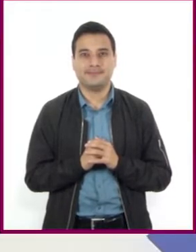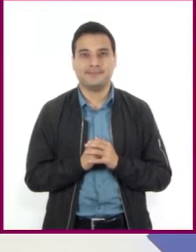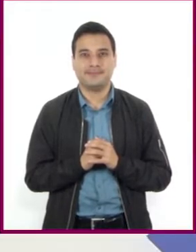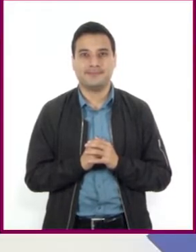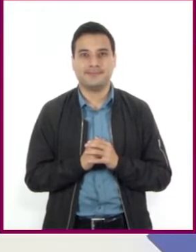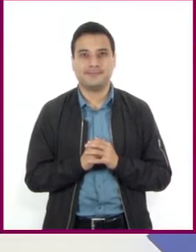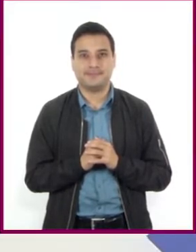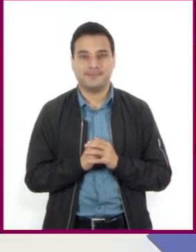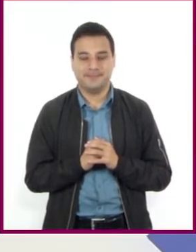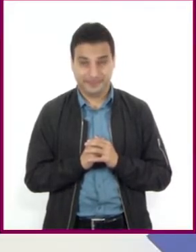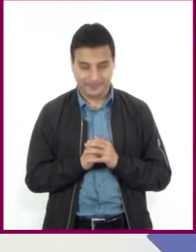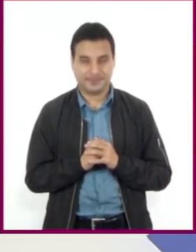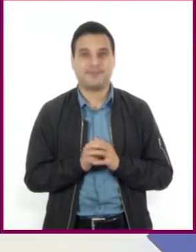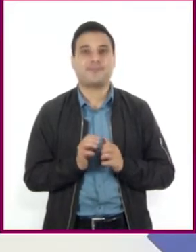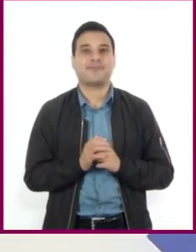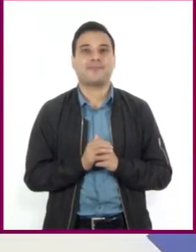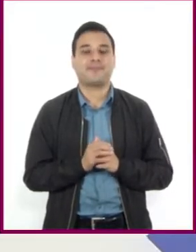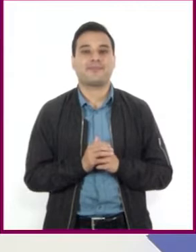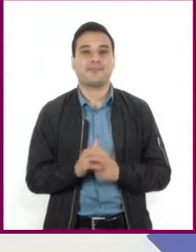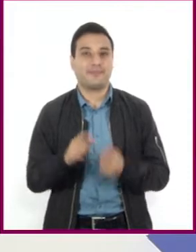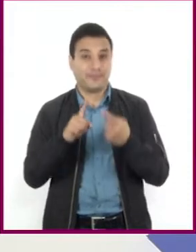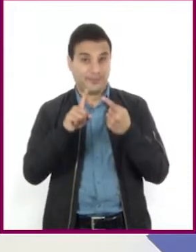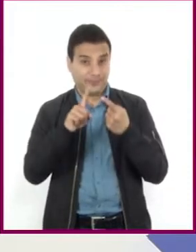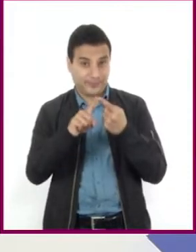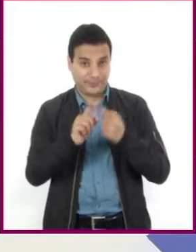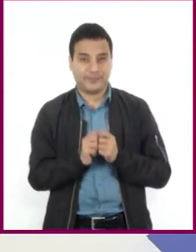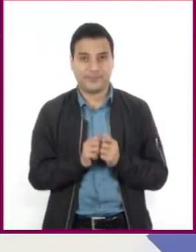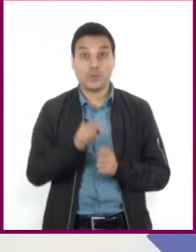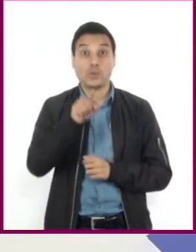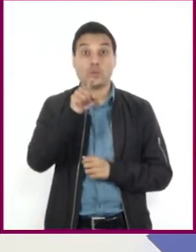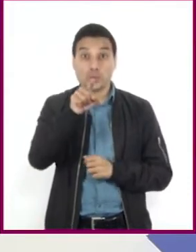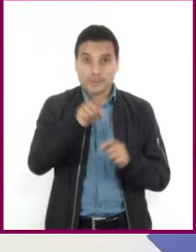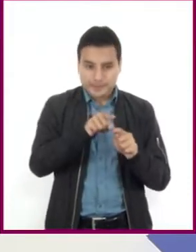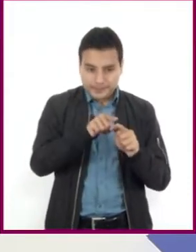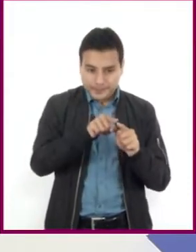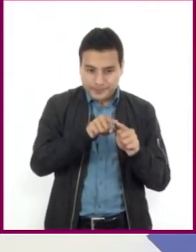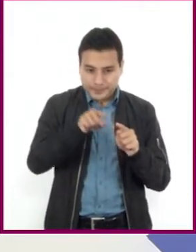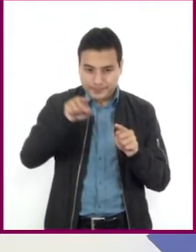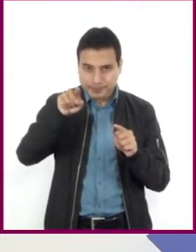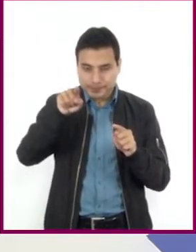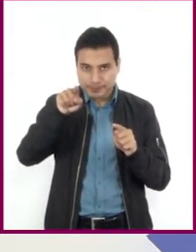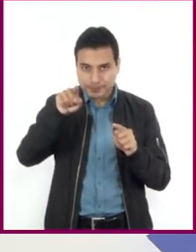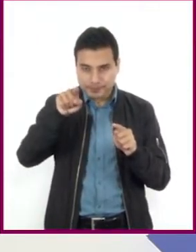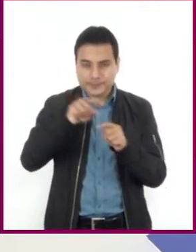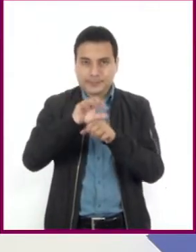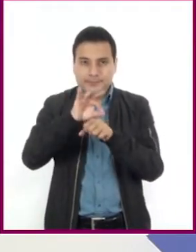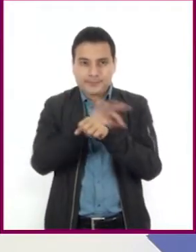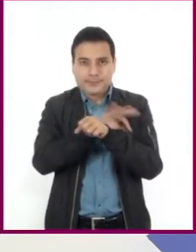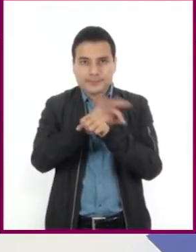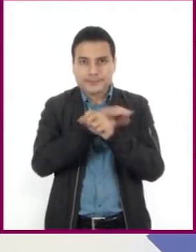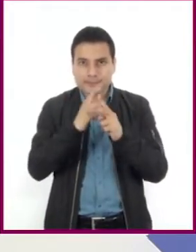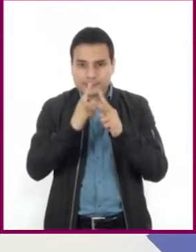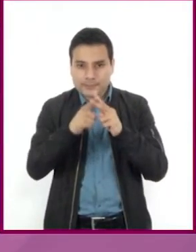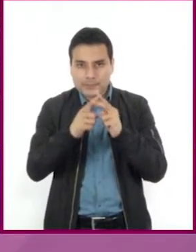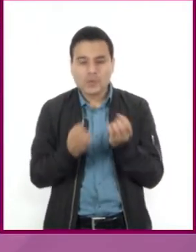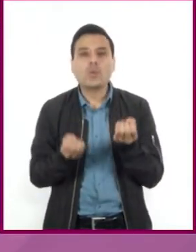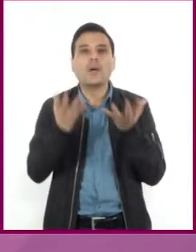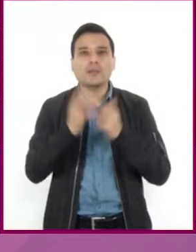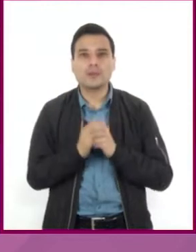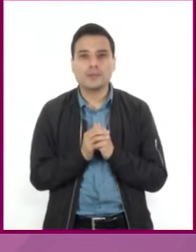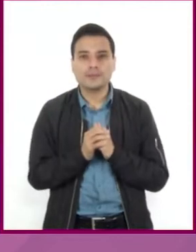1. Mida la distancia que hay entre los dos puntos, entre Coatzacoalcos y Salina Cruz.